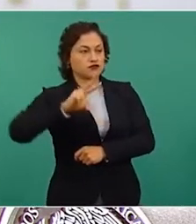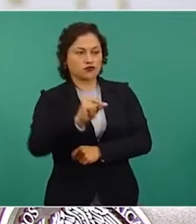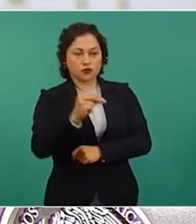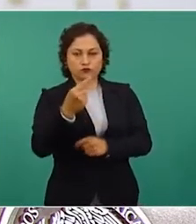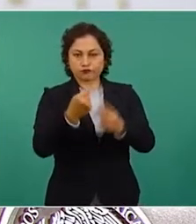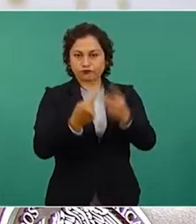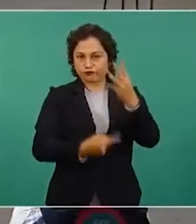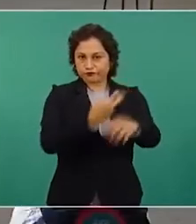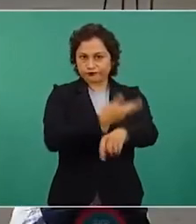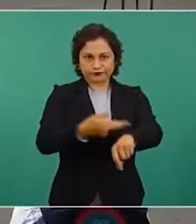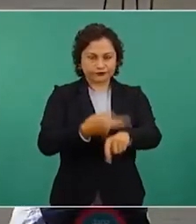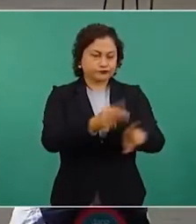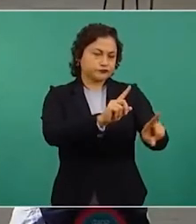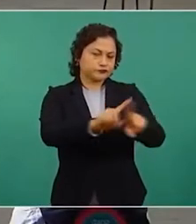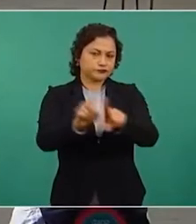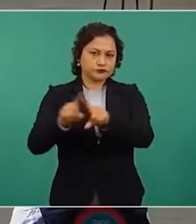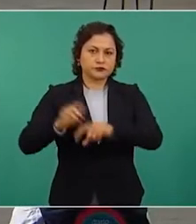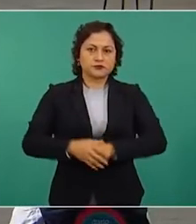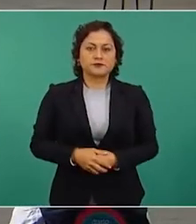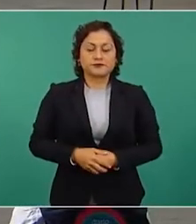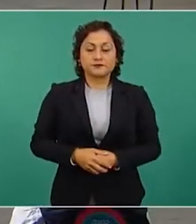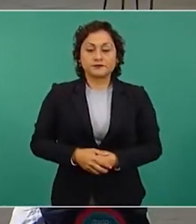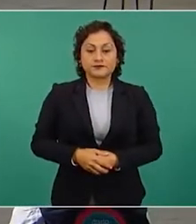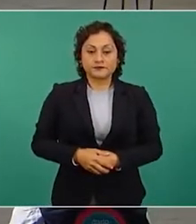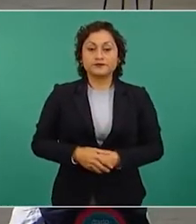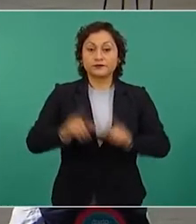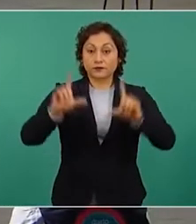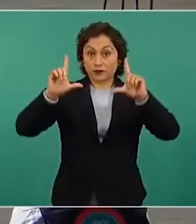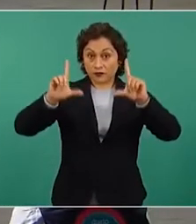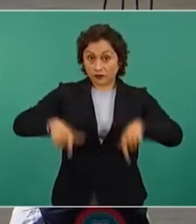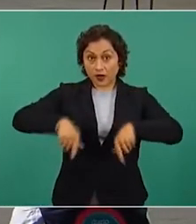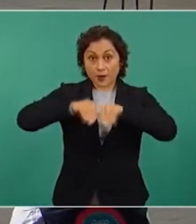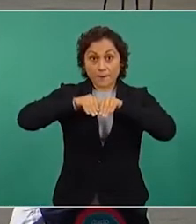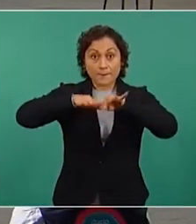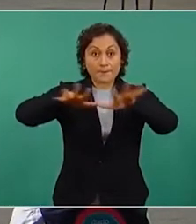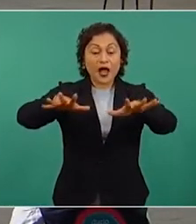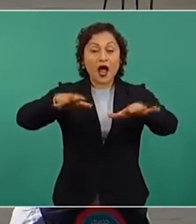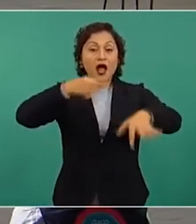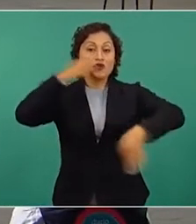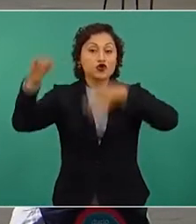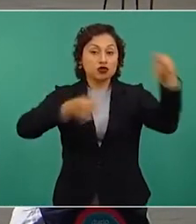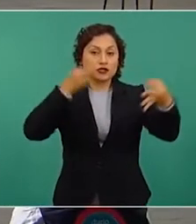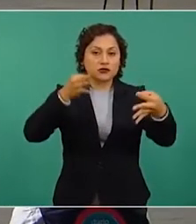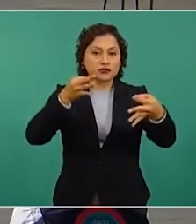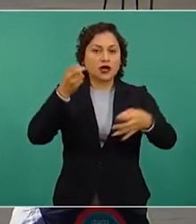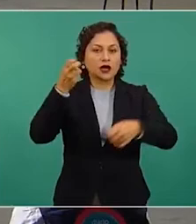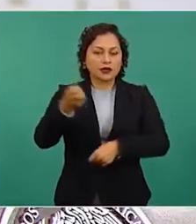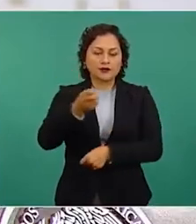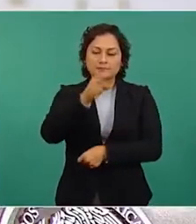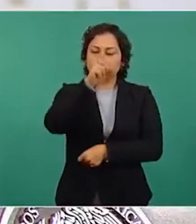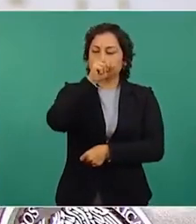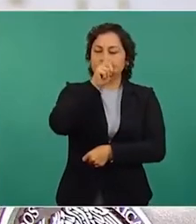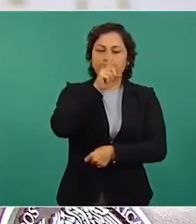motivos. El reportaje de Latinus es tramposo, pues asegura que se encontraron empresas